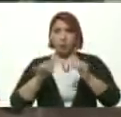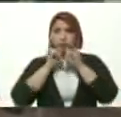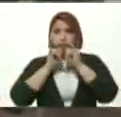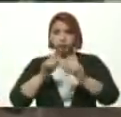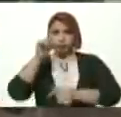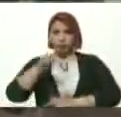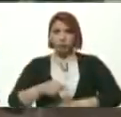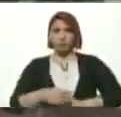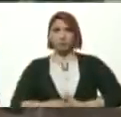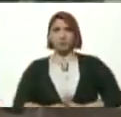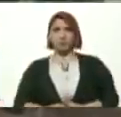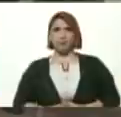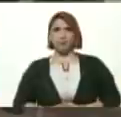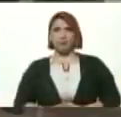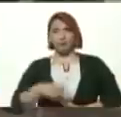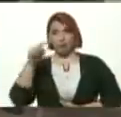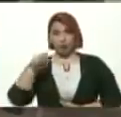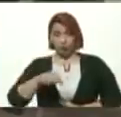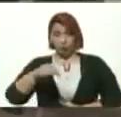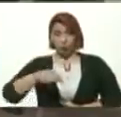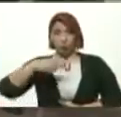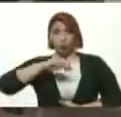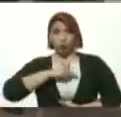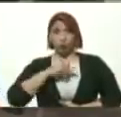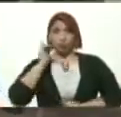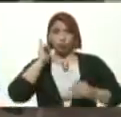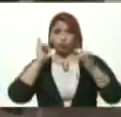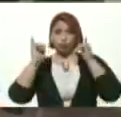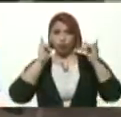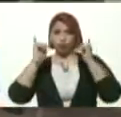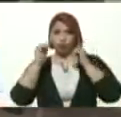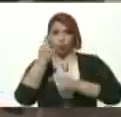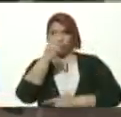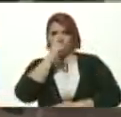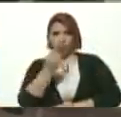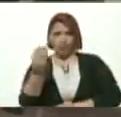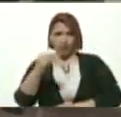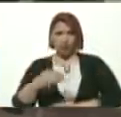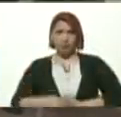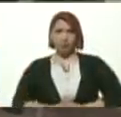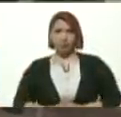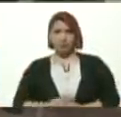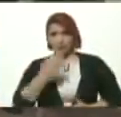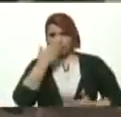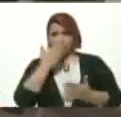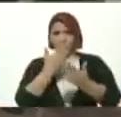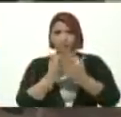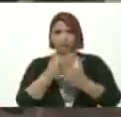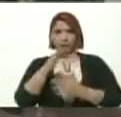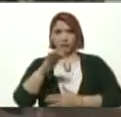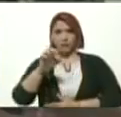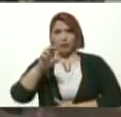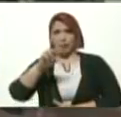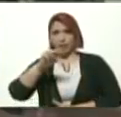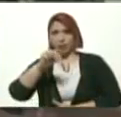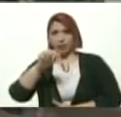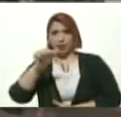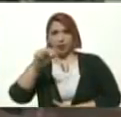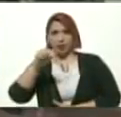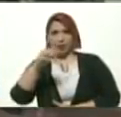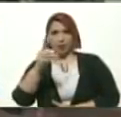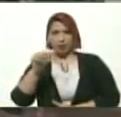Decirle Presidente Que hoy También estamos Celebrando Un año más Del frente Fernanda Bolaño Estas mujeres